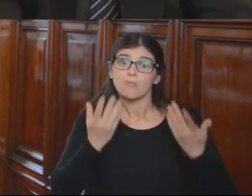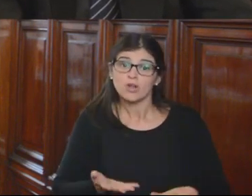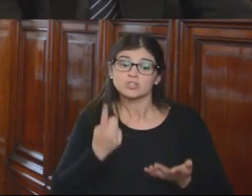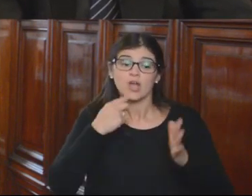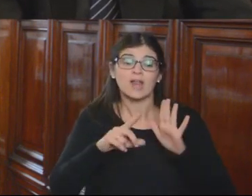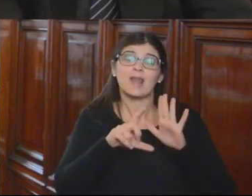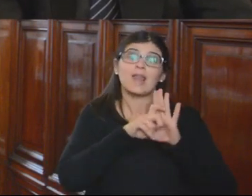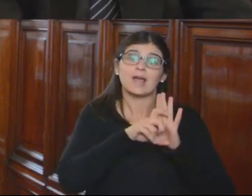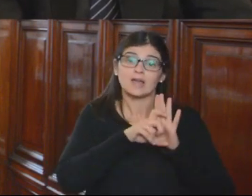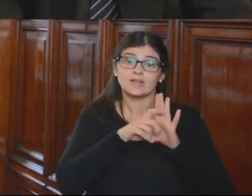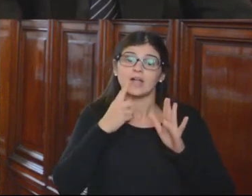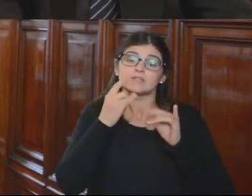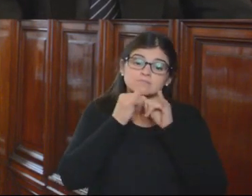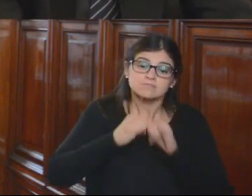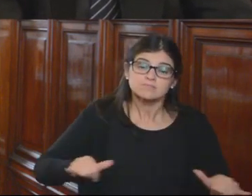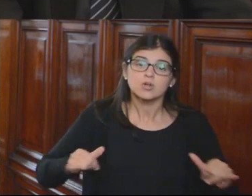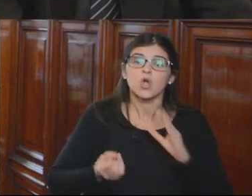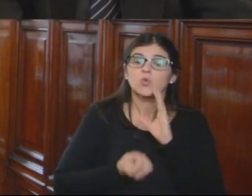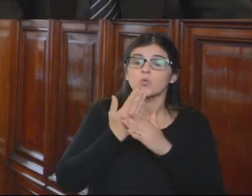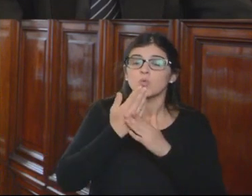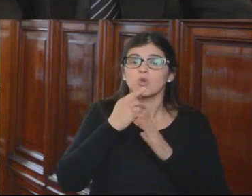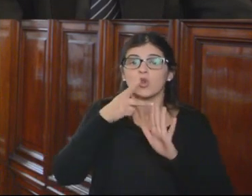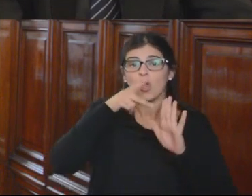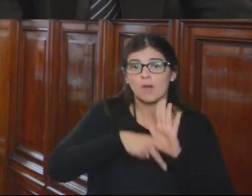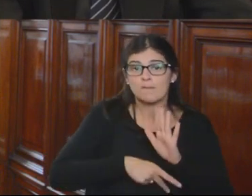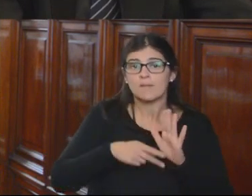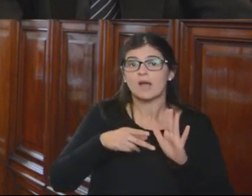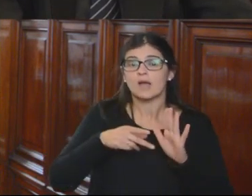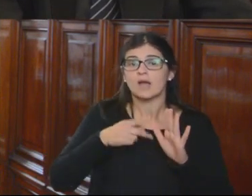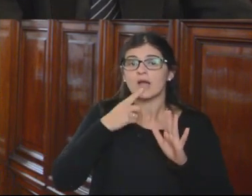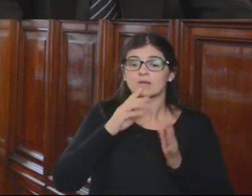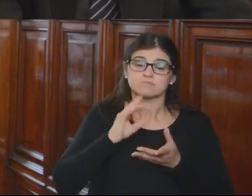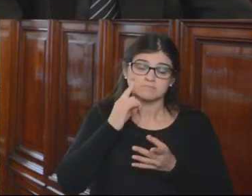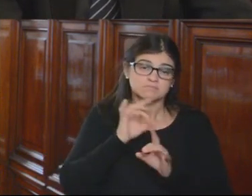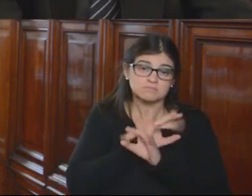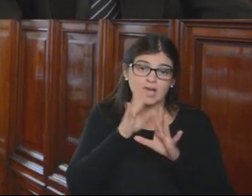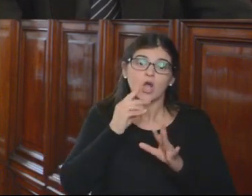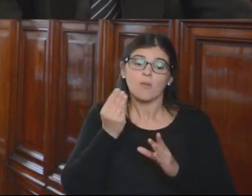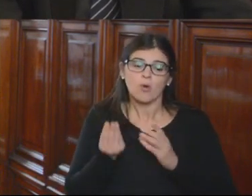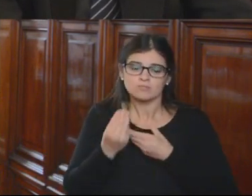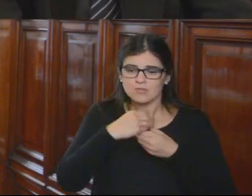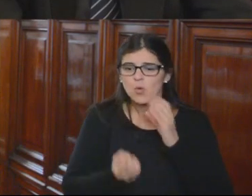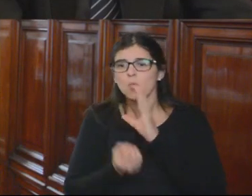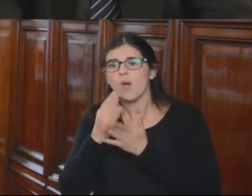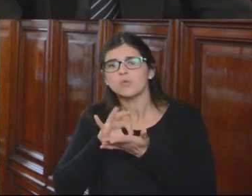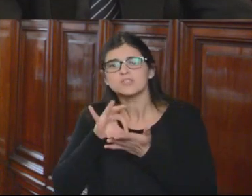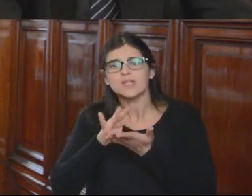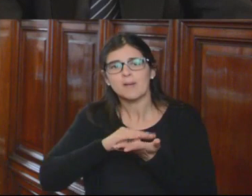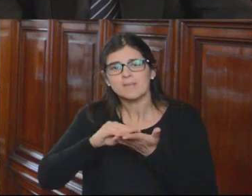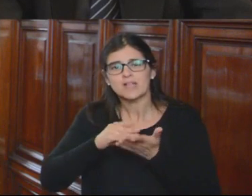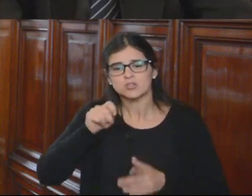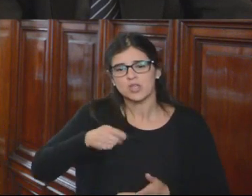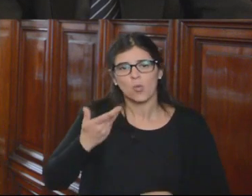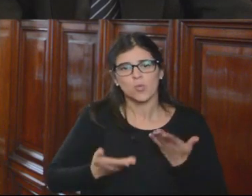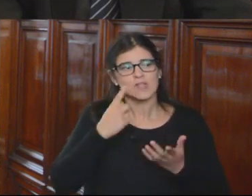legalidad se promulgaron normas que tuvieron como finalidad viabilizar el ingreso al nuevo sistema de administración de justicia